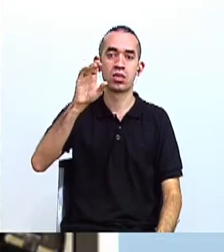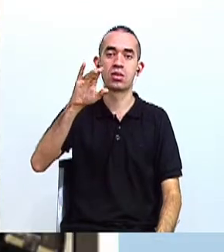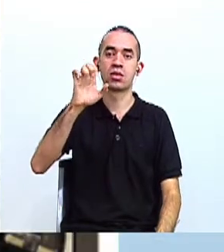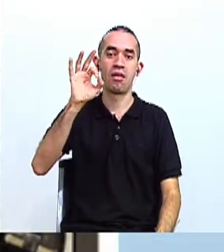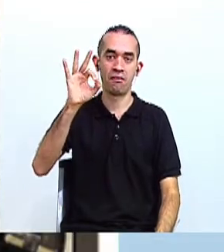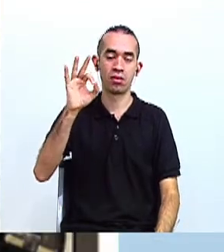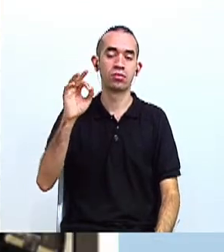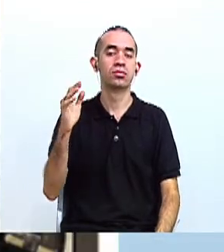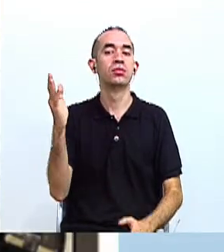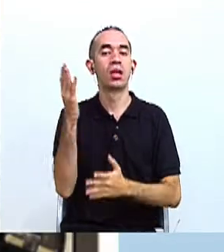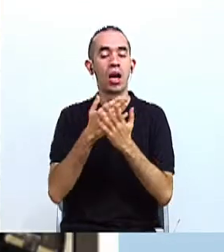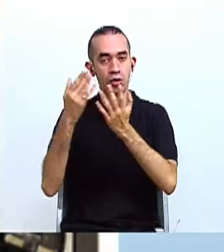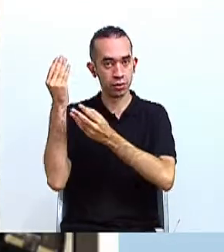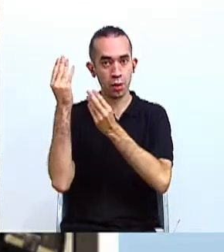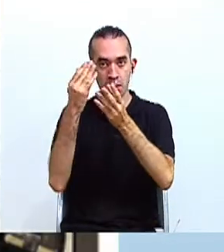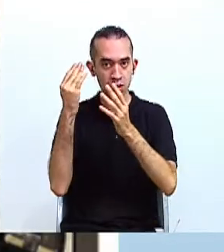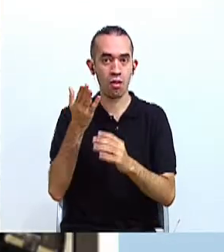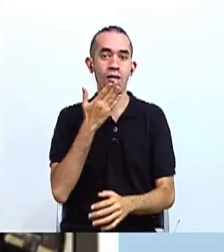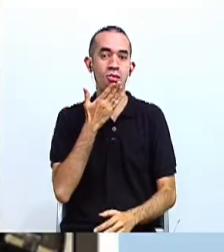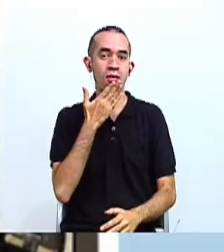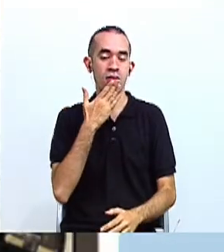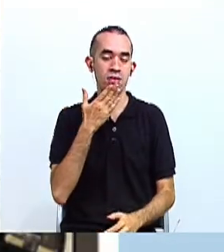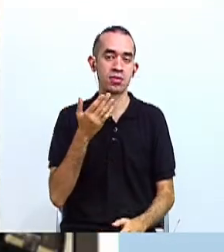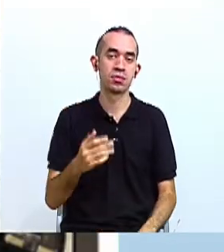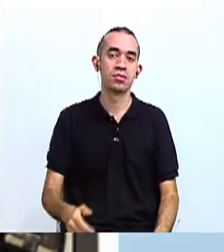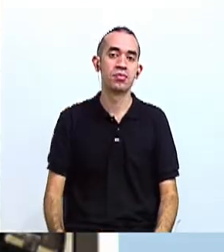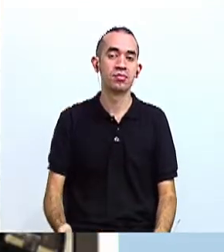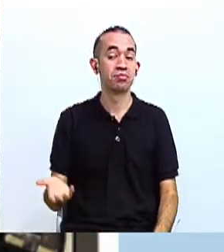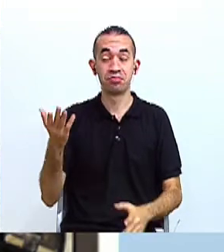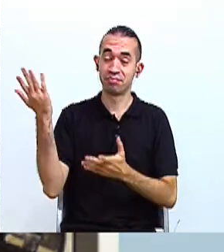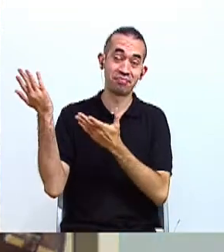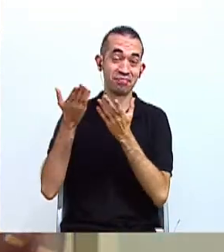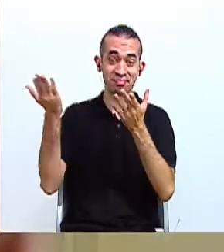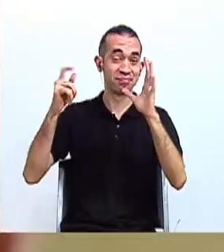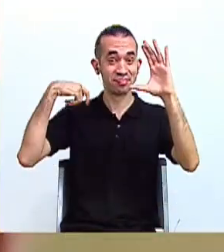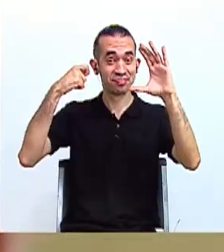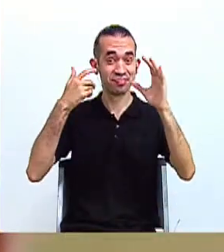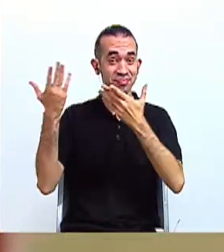algo acerca de nuestros indígenas. Compañeros, corre video.